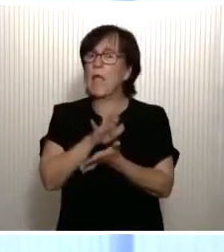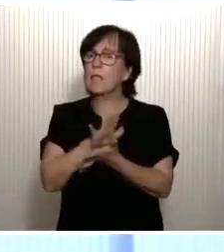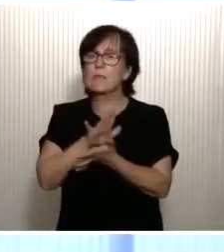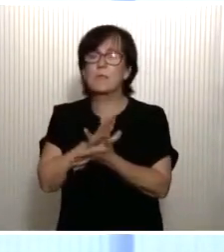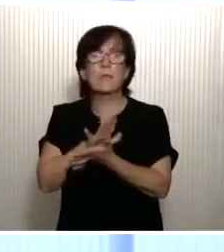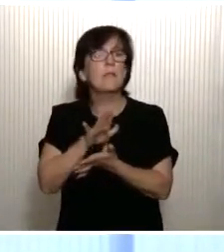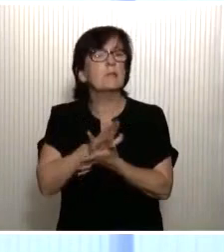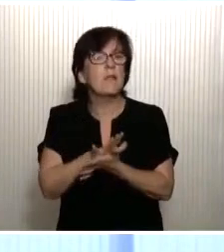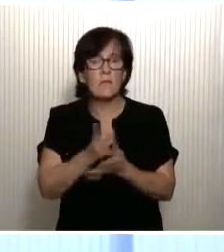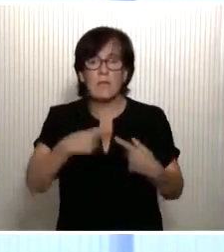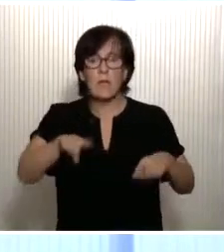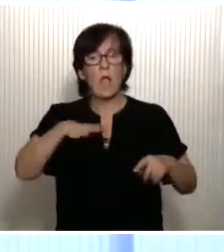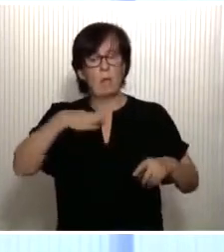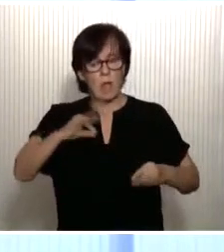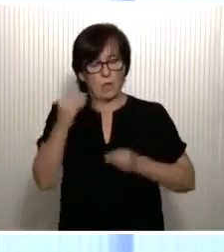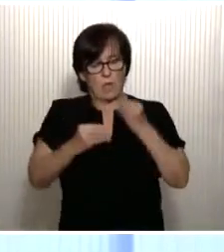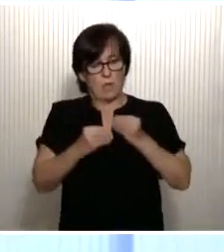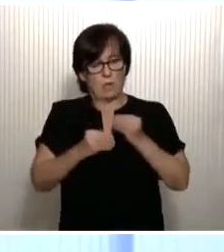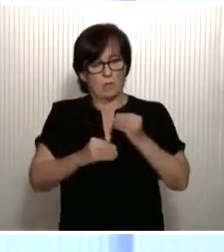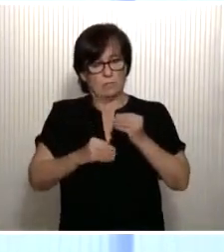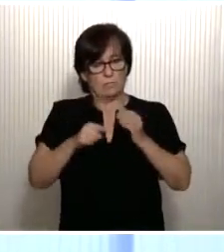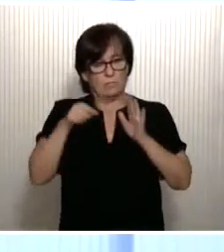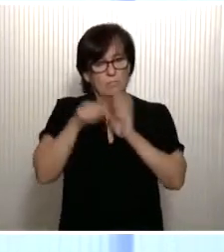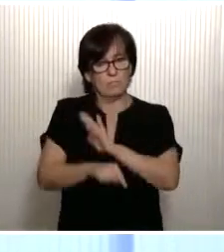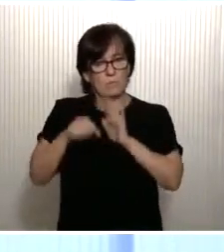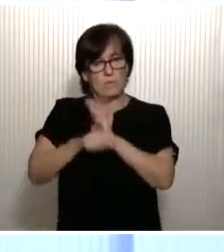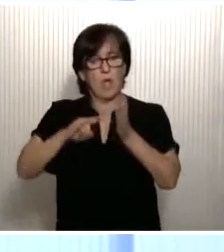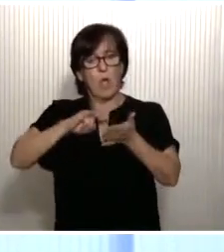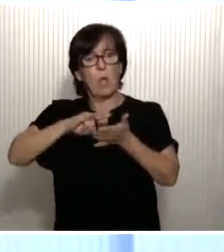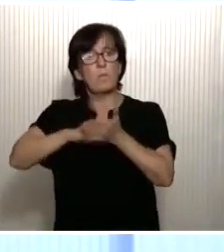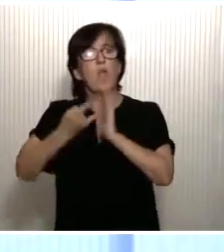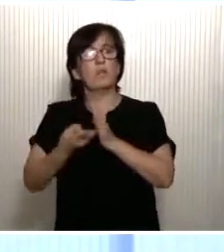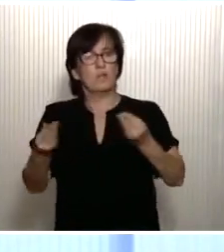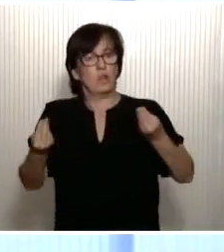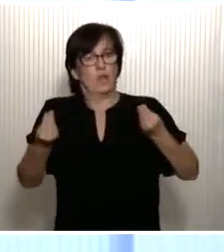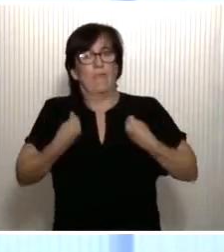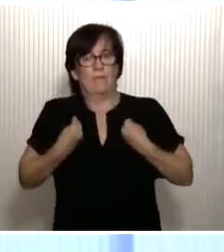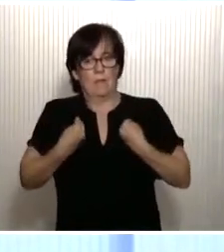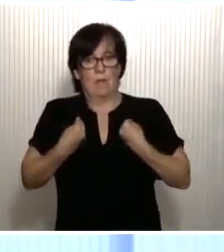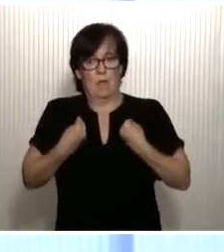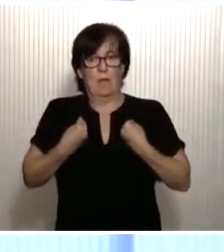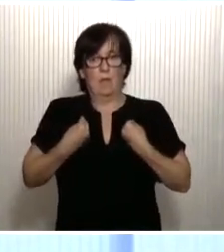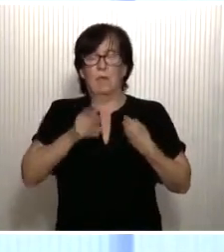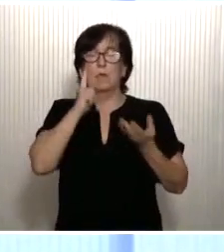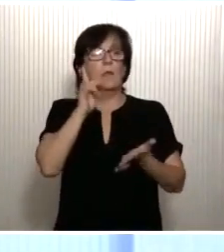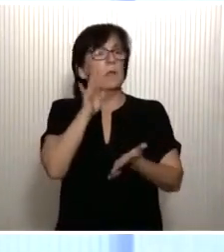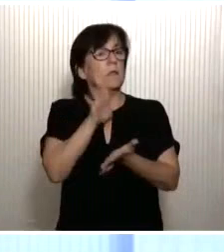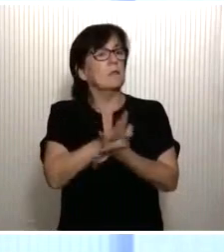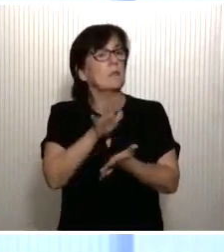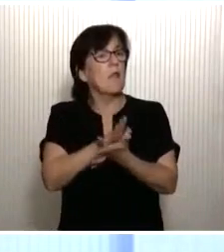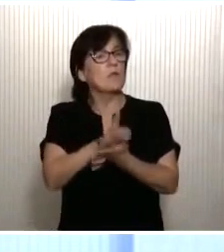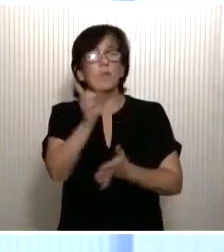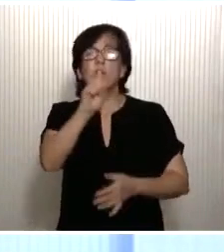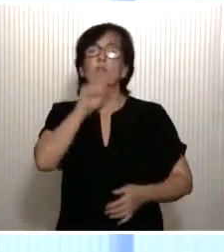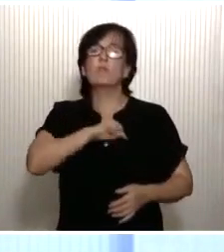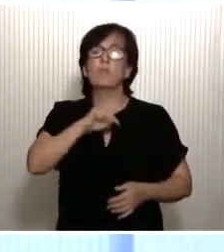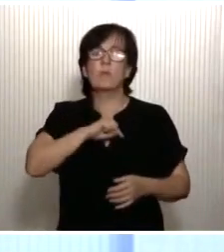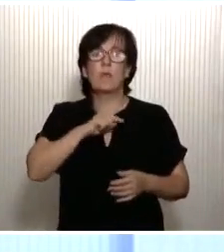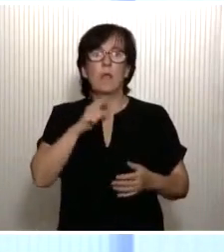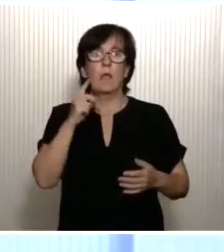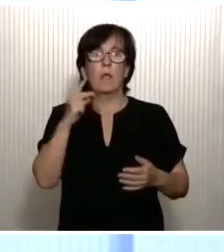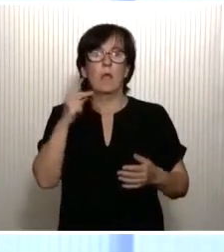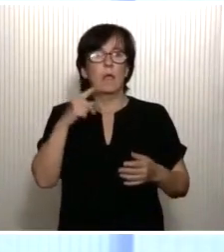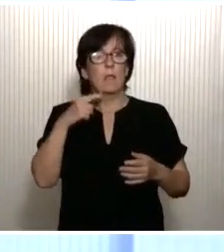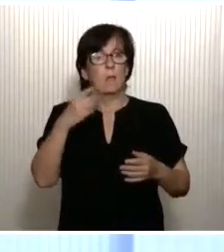La tranquilidad para poder desarrollar nuestro proyecto de vida. La tranquilidad de no sentir amenazada nuestra